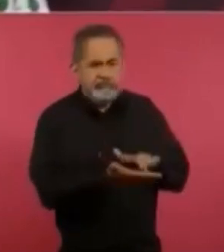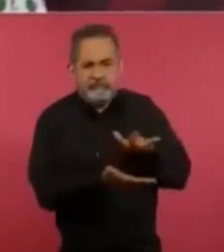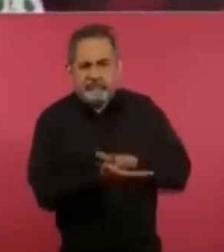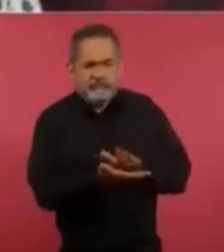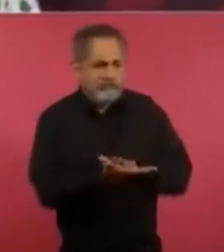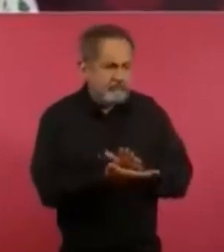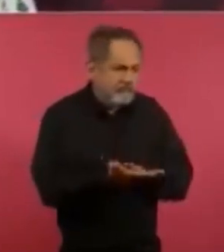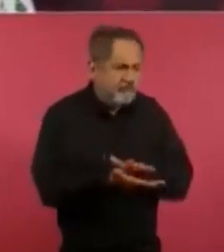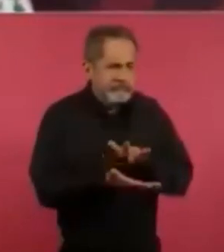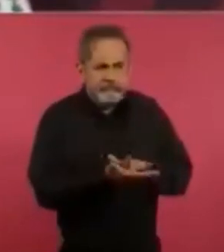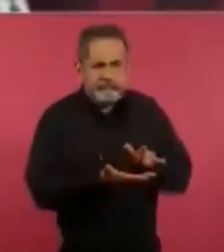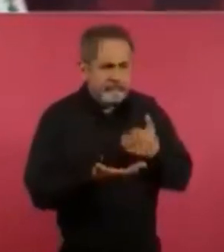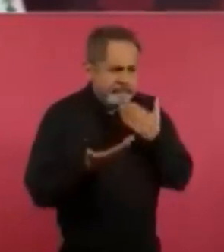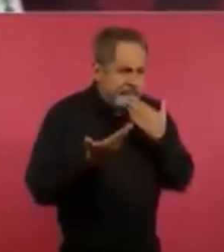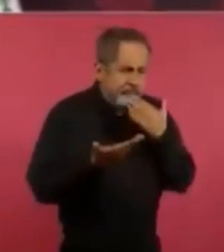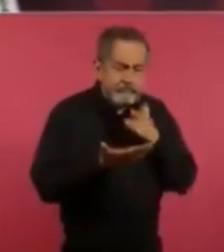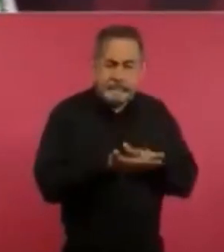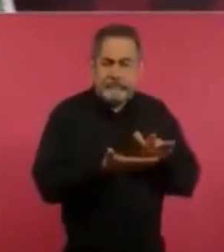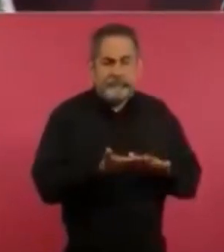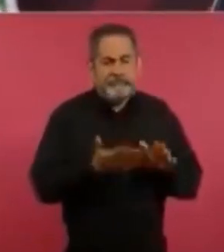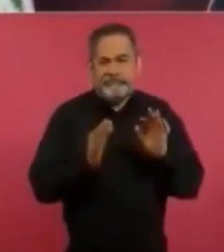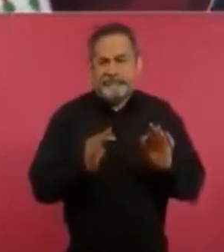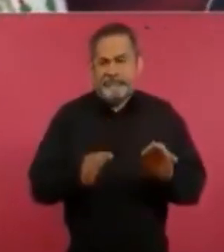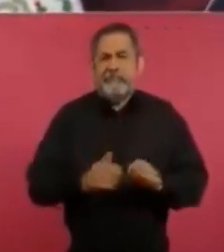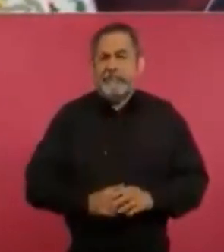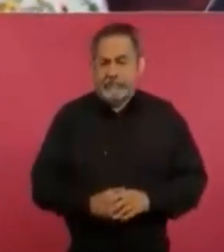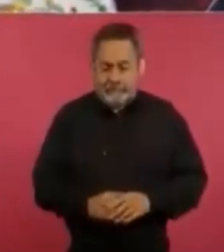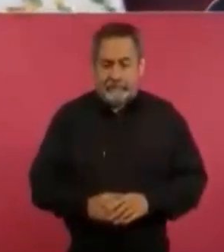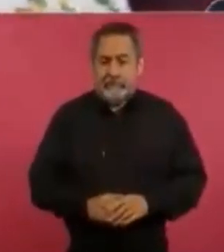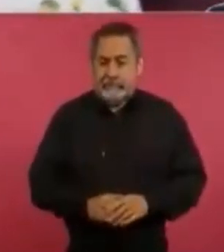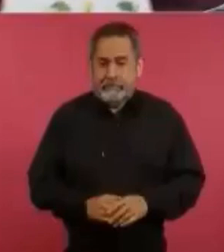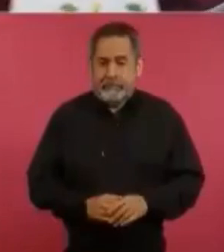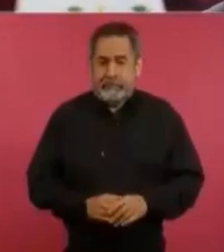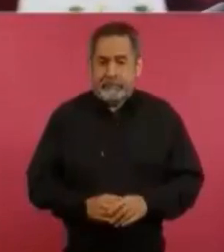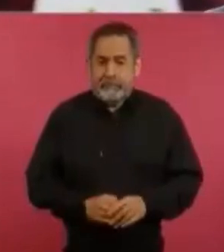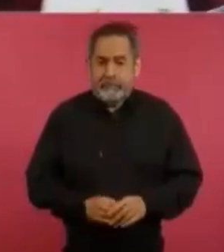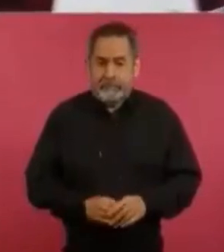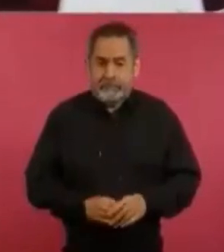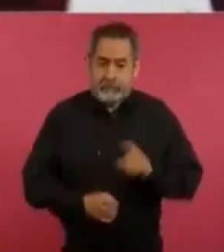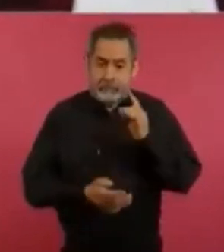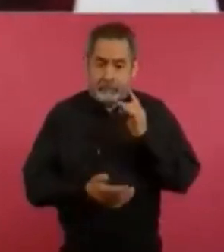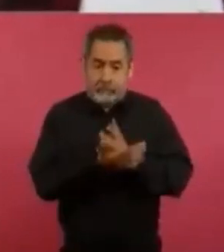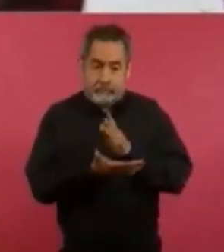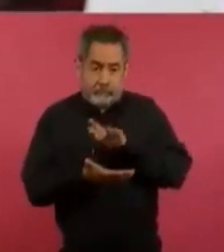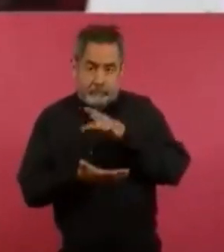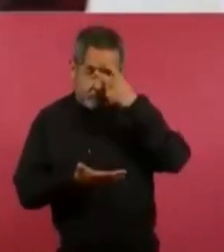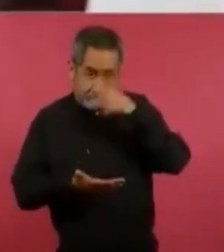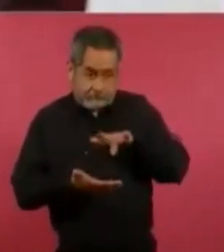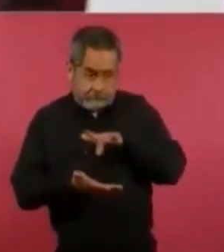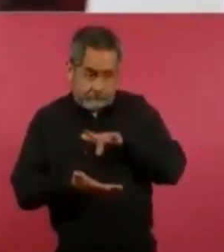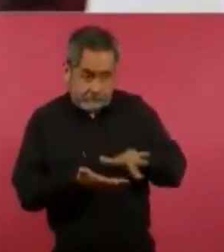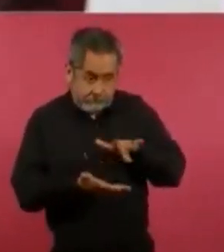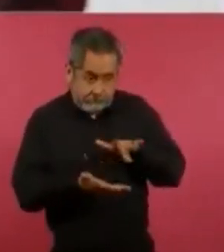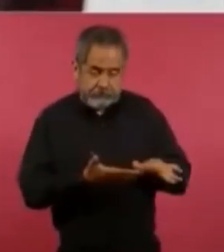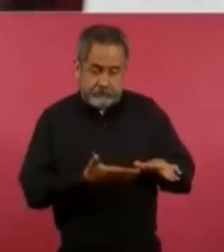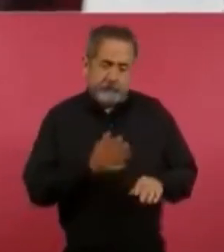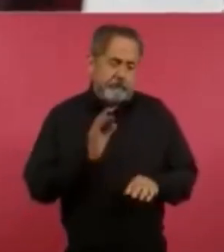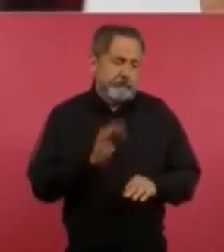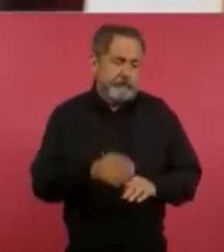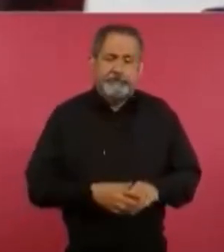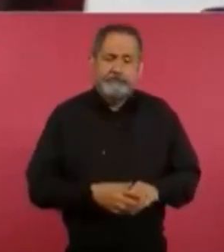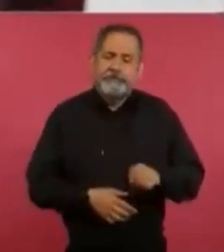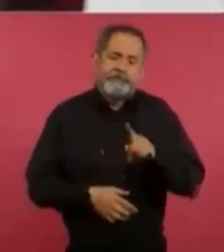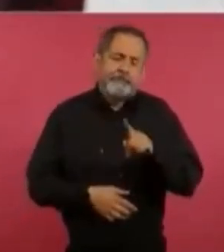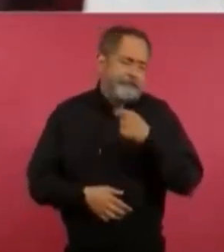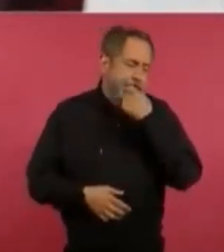no sólo de México. Me da risa porque